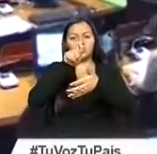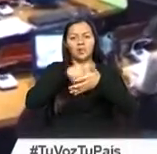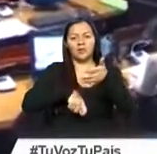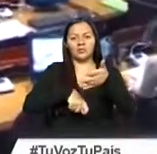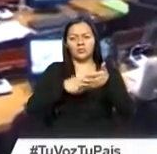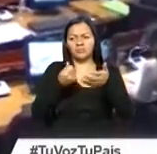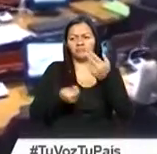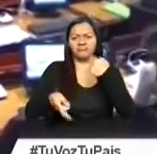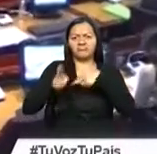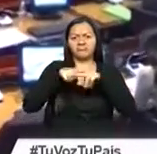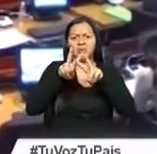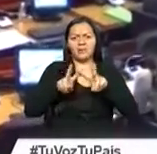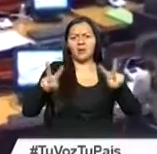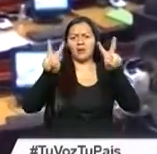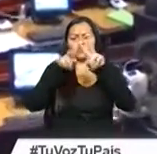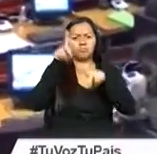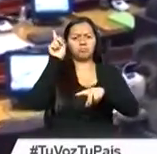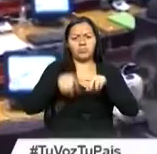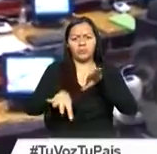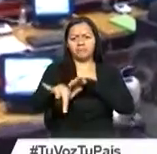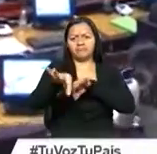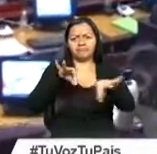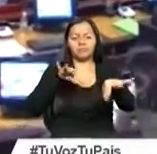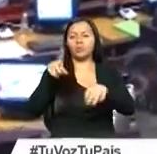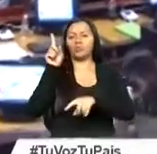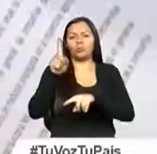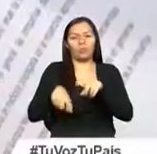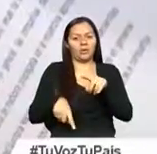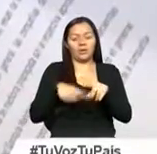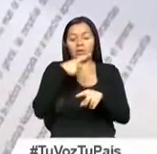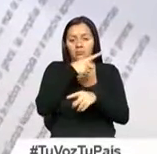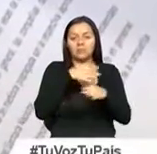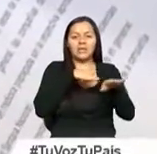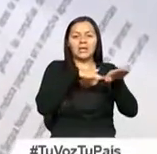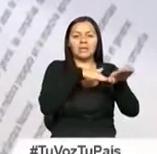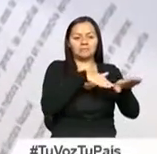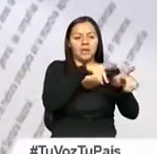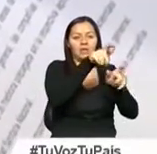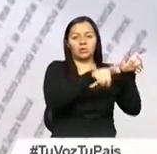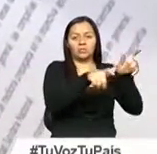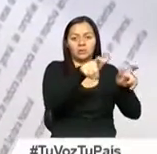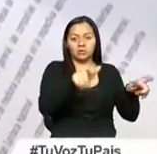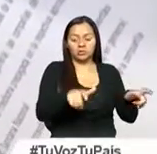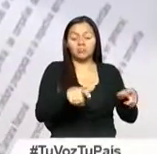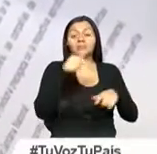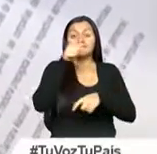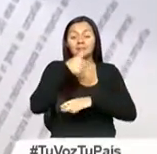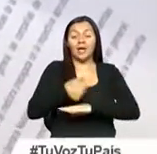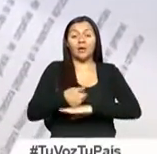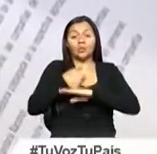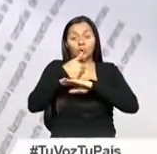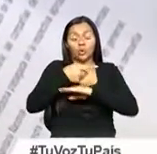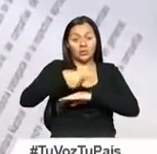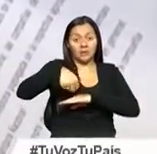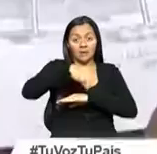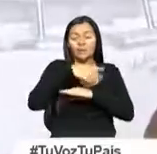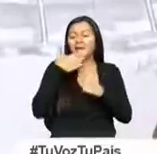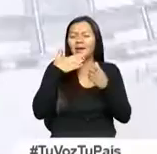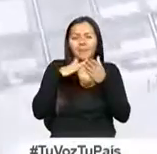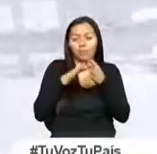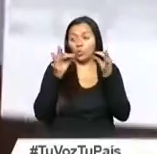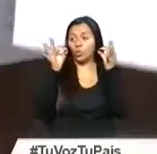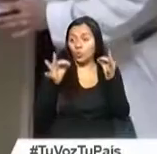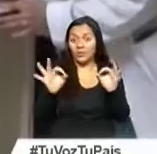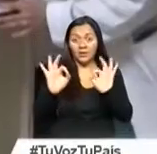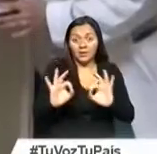que tales empresas no pueden asumir en la actualidad. Las autoridades de la Comisión de Resolución señalaron que, en caso de que no se cumplan